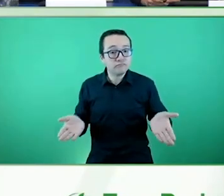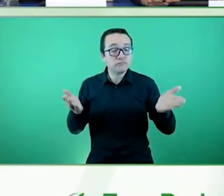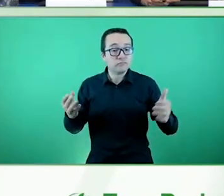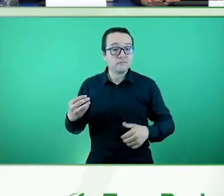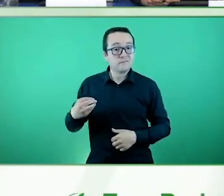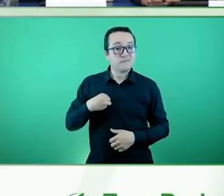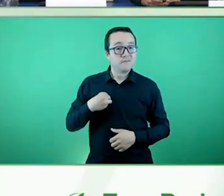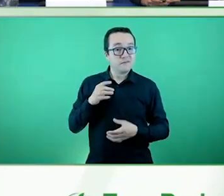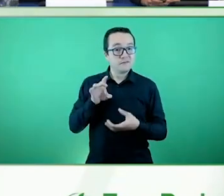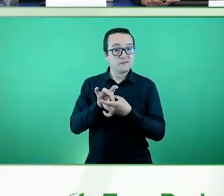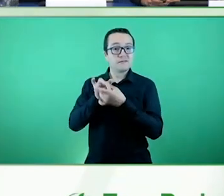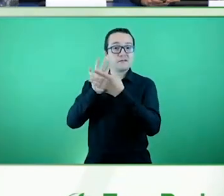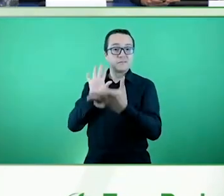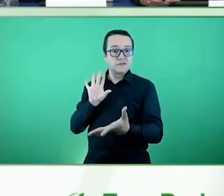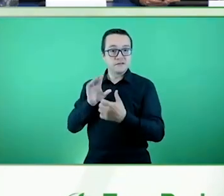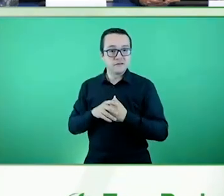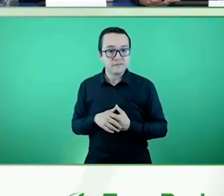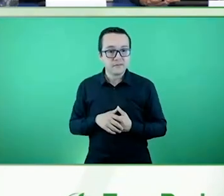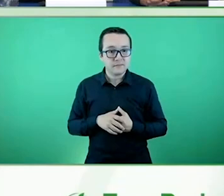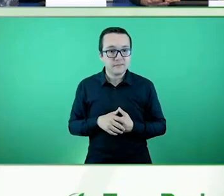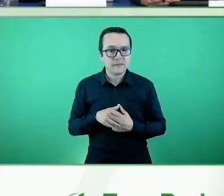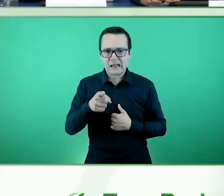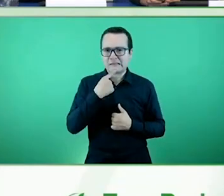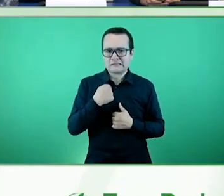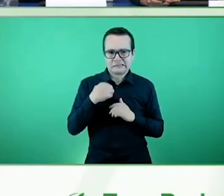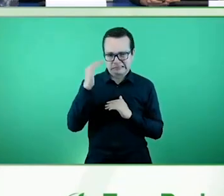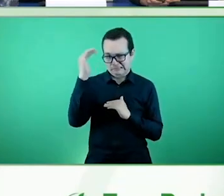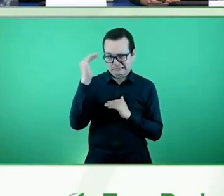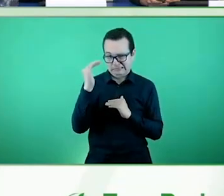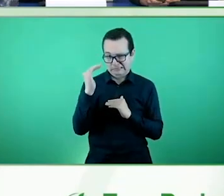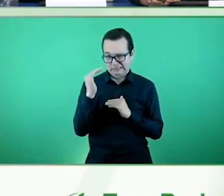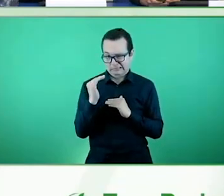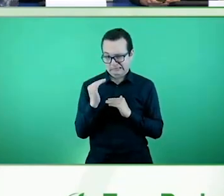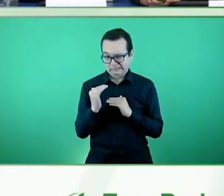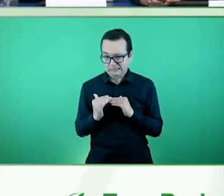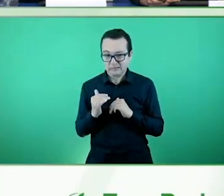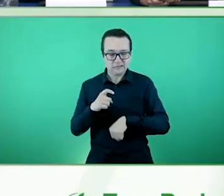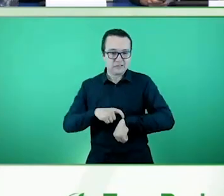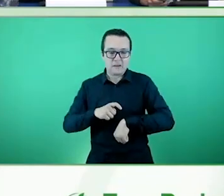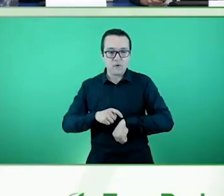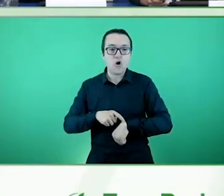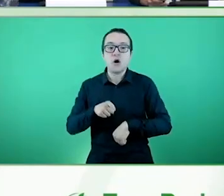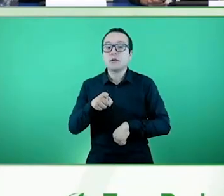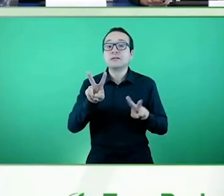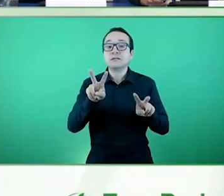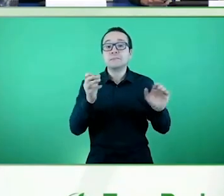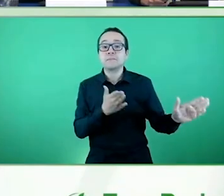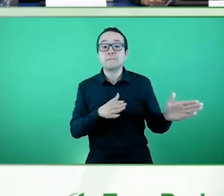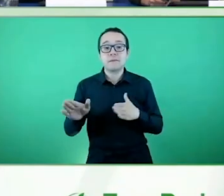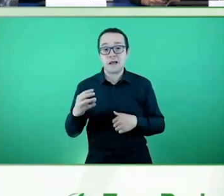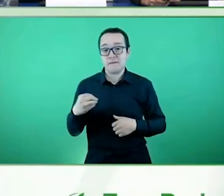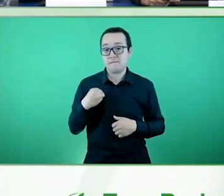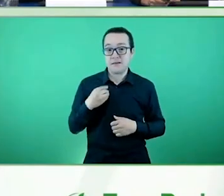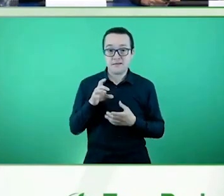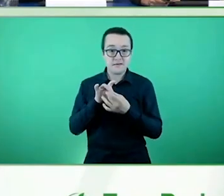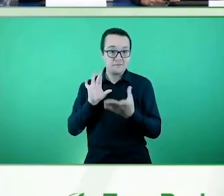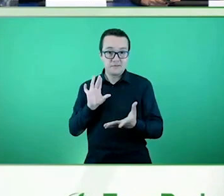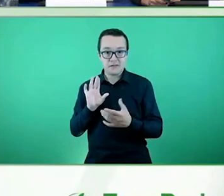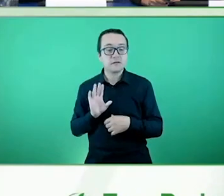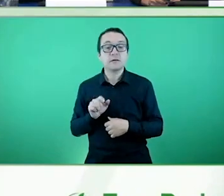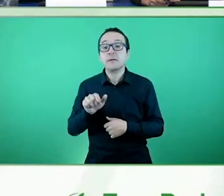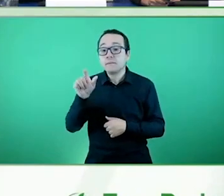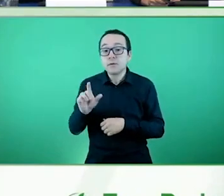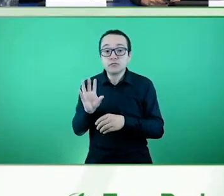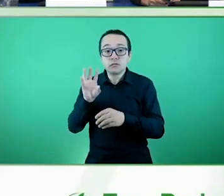importante que nos avisan que queda poco tiempo, pero tenemos un plan de vida independiente dentro de los apartamentos donde hay una persona que es la referente de vida